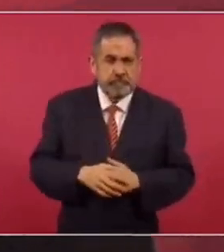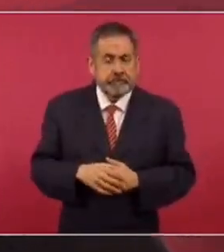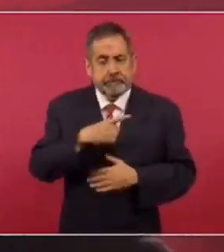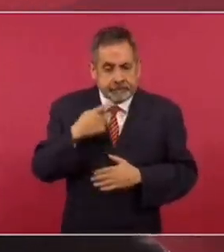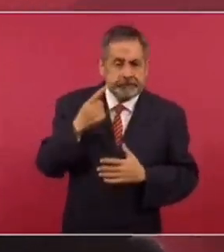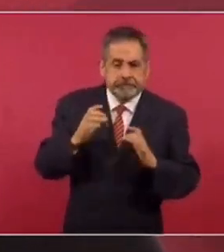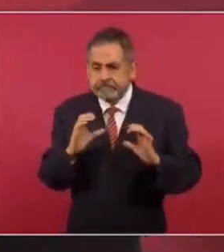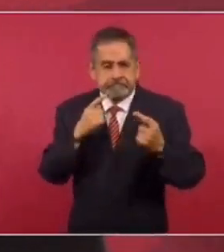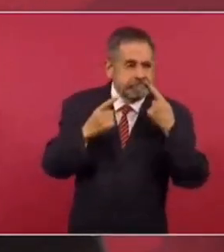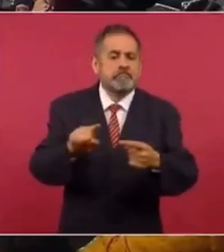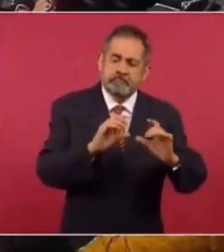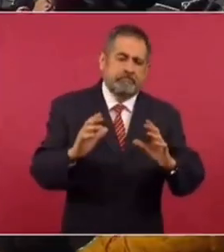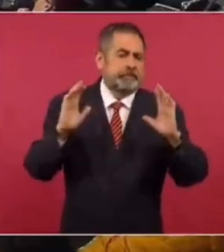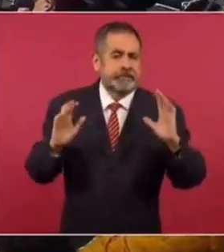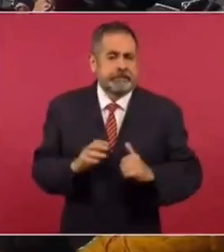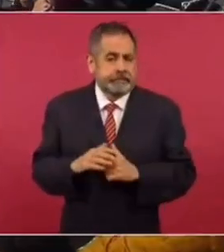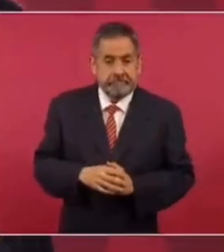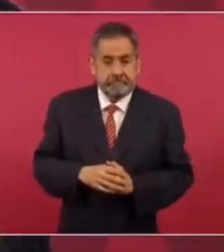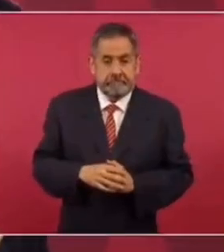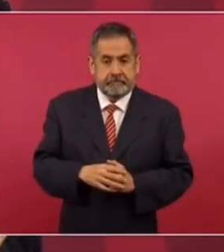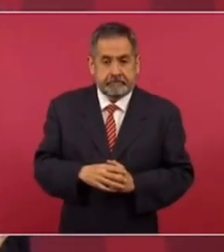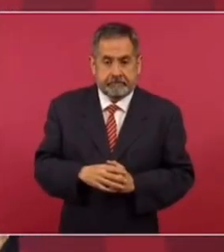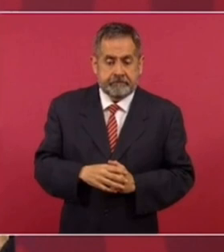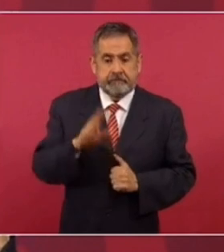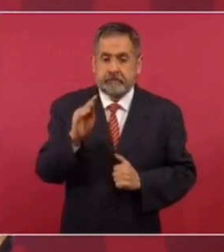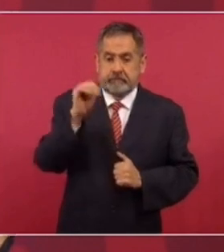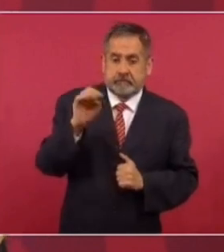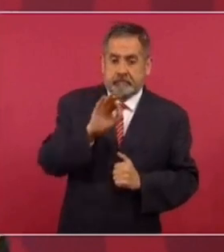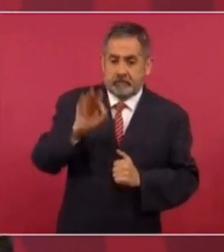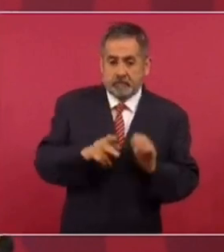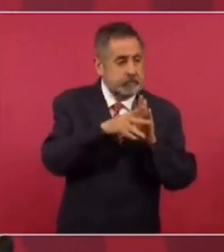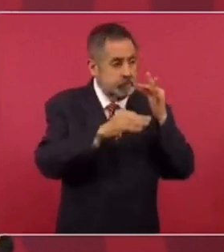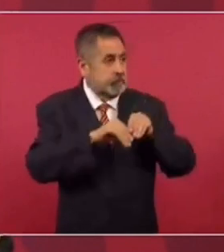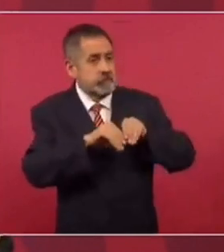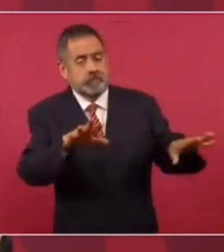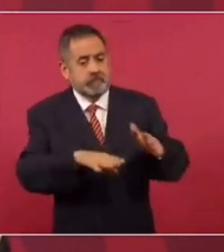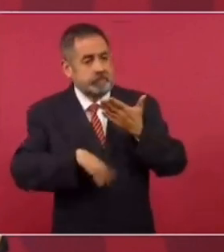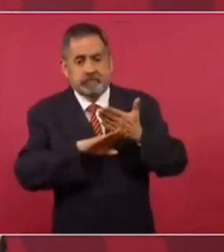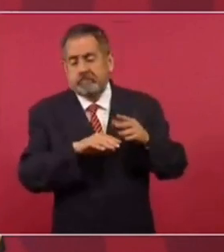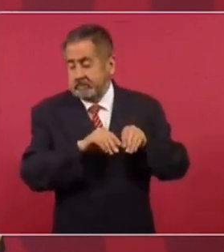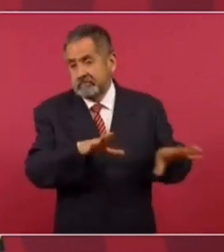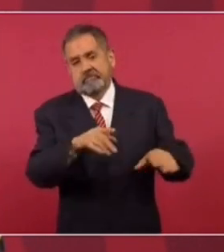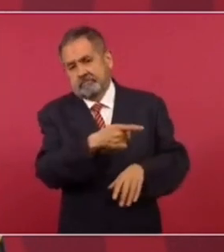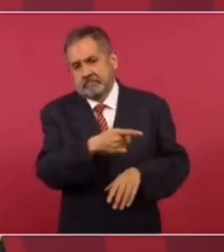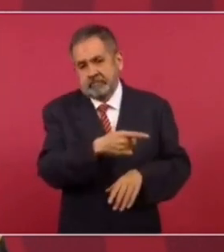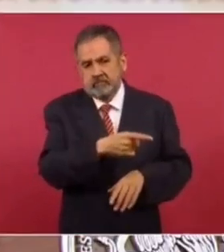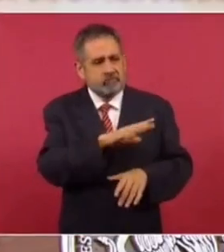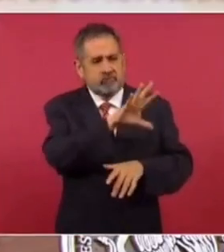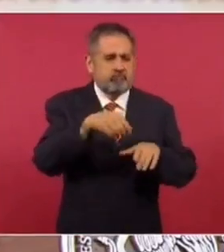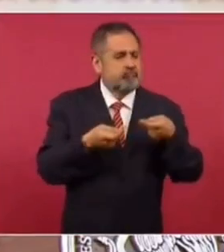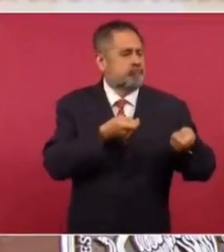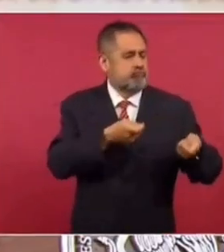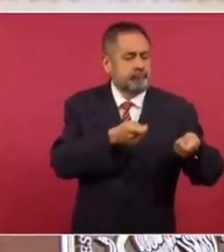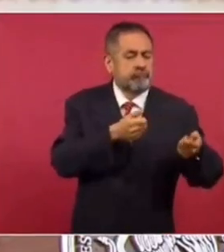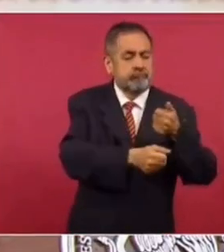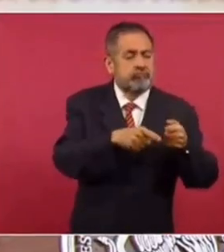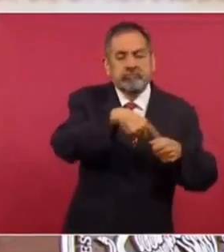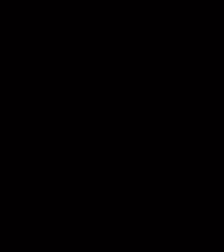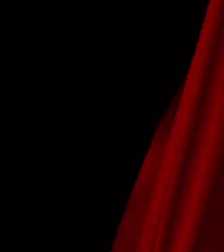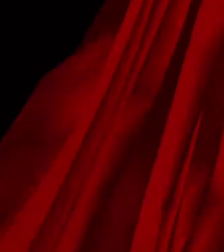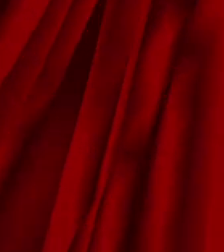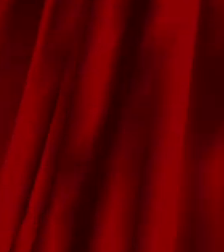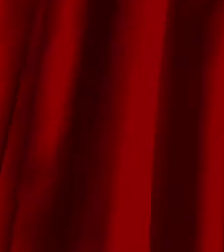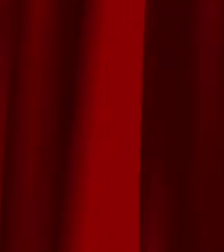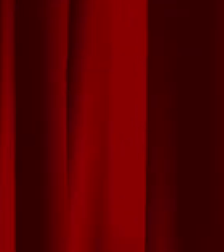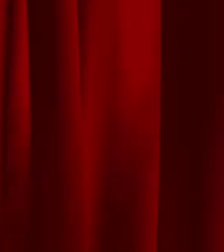Tenemos que andarnos cuidando de todo porque el 99% de los medios de información están entregados por entero a la mentira.